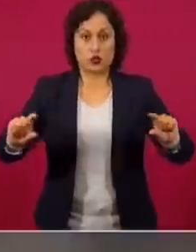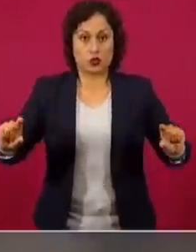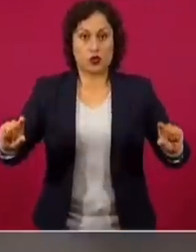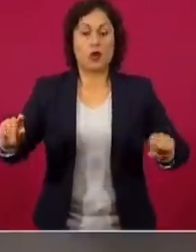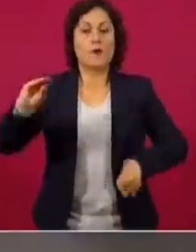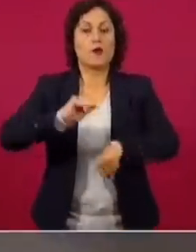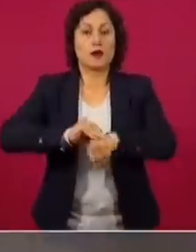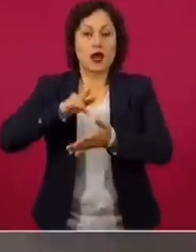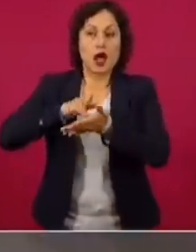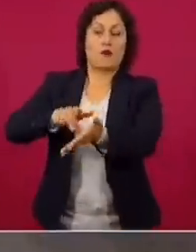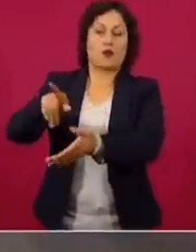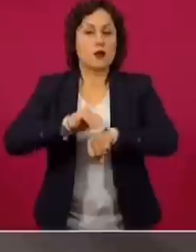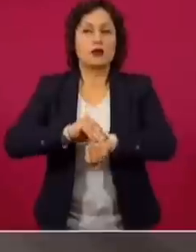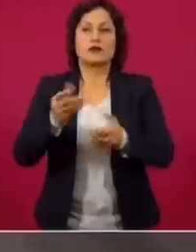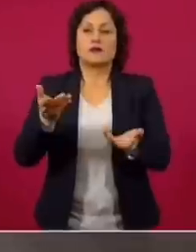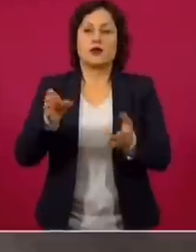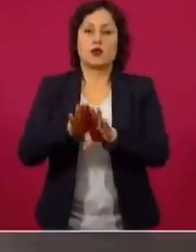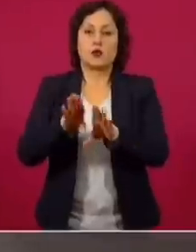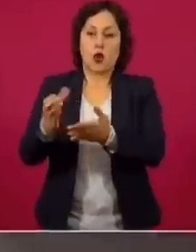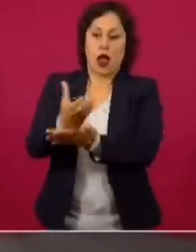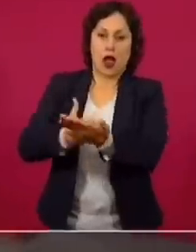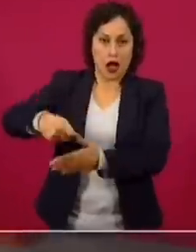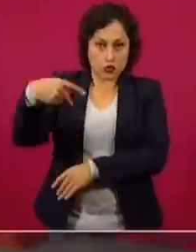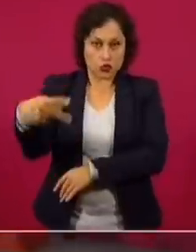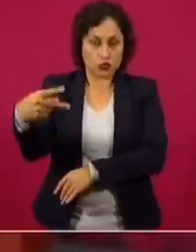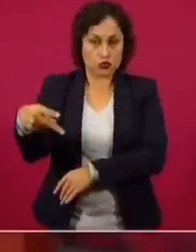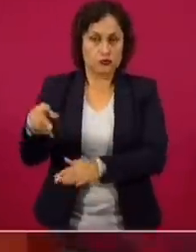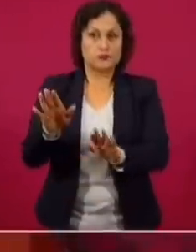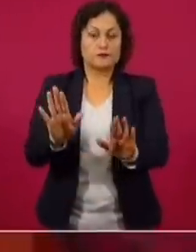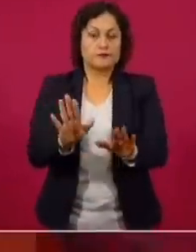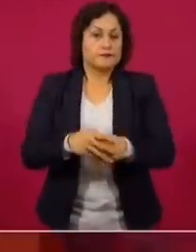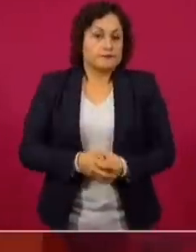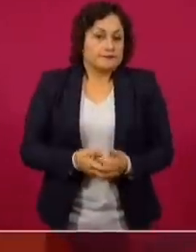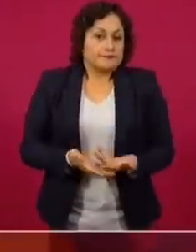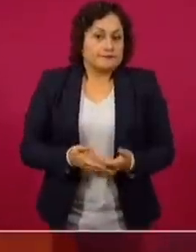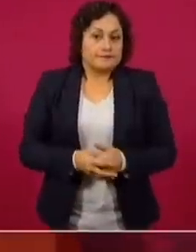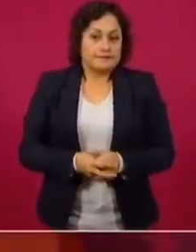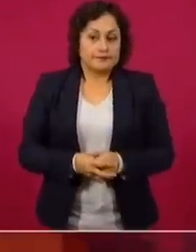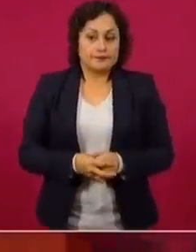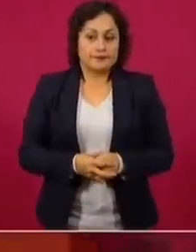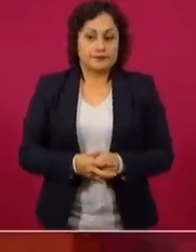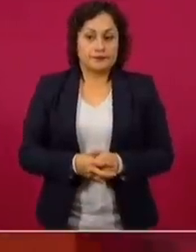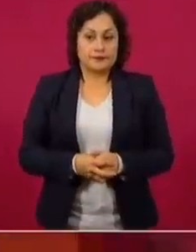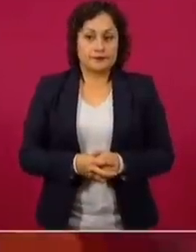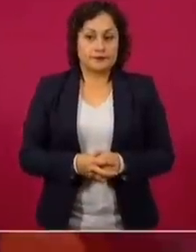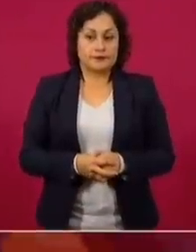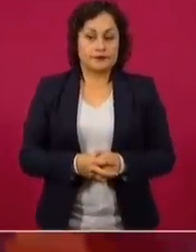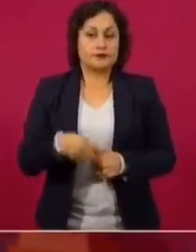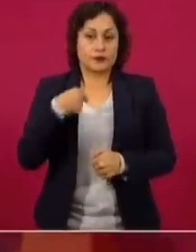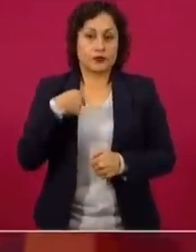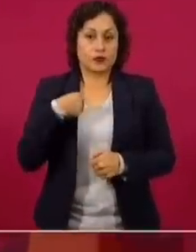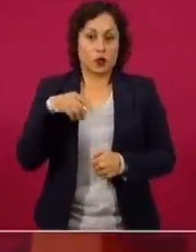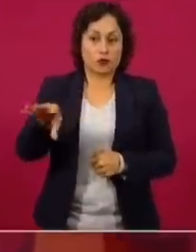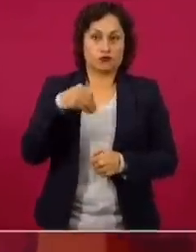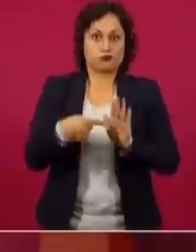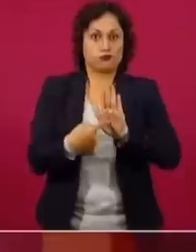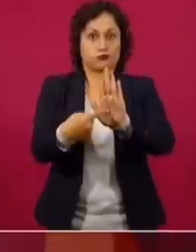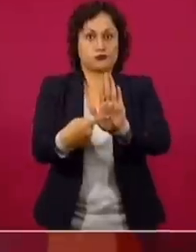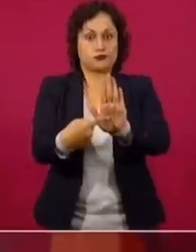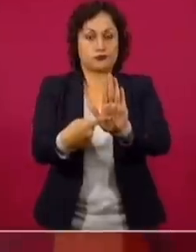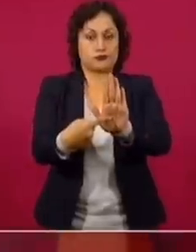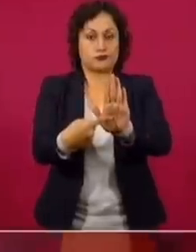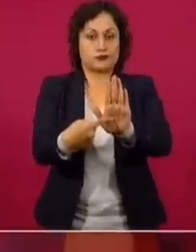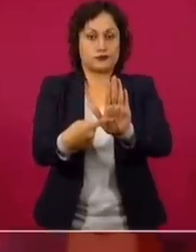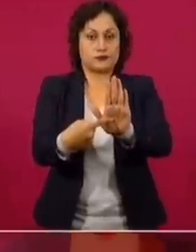son supuestos ingresos. Entonces, no, yo no podría dar a conocer algo si no tengo